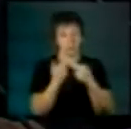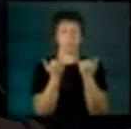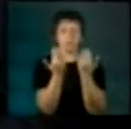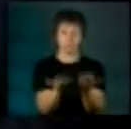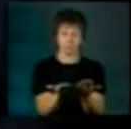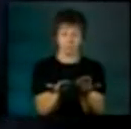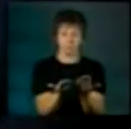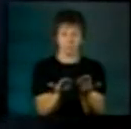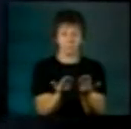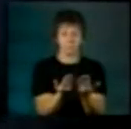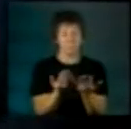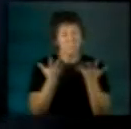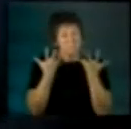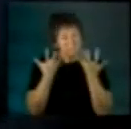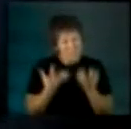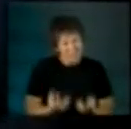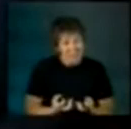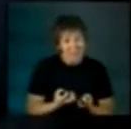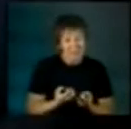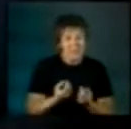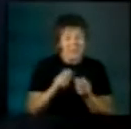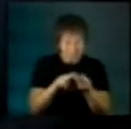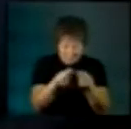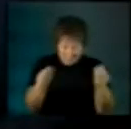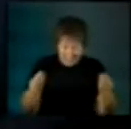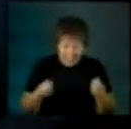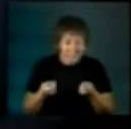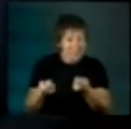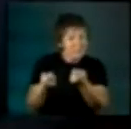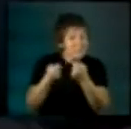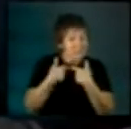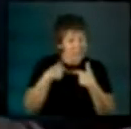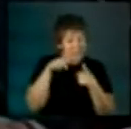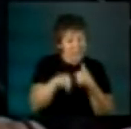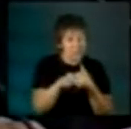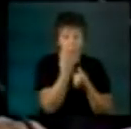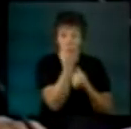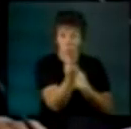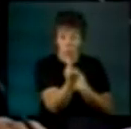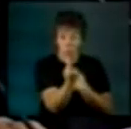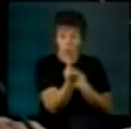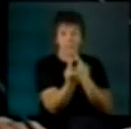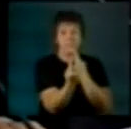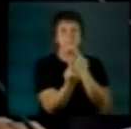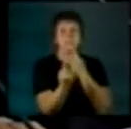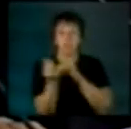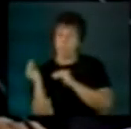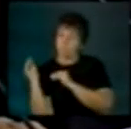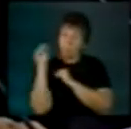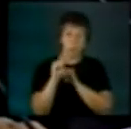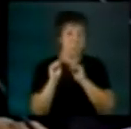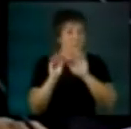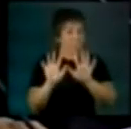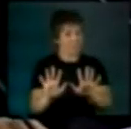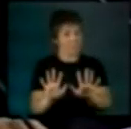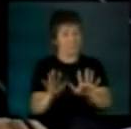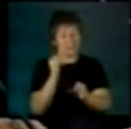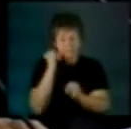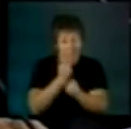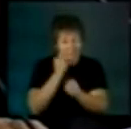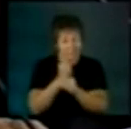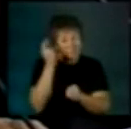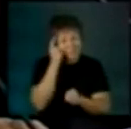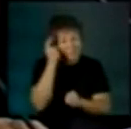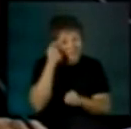Queremos que la tierra nos dé uno y a ese uno agregarle diez de trabajo inteligente